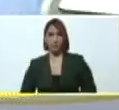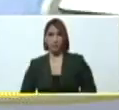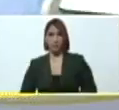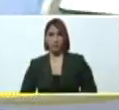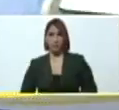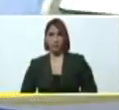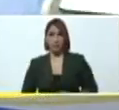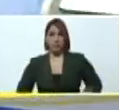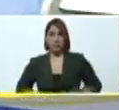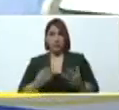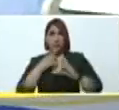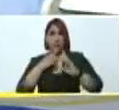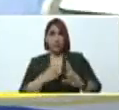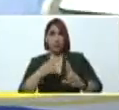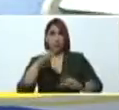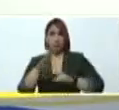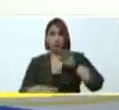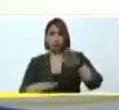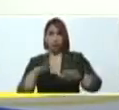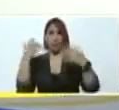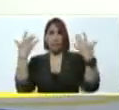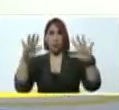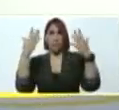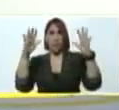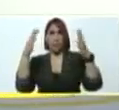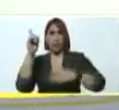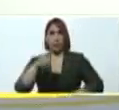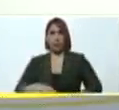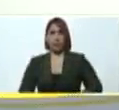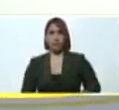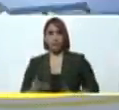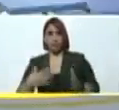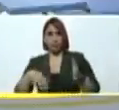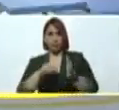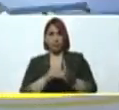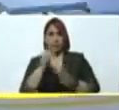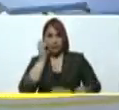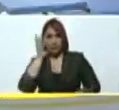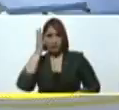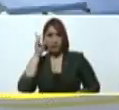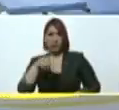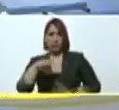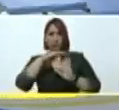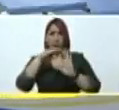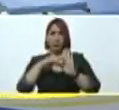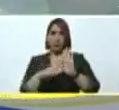Dando respuestas y avanzando. Un aplauso. Retornando, creando las condiciones